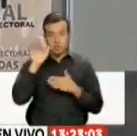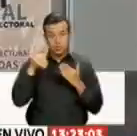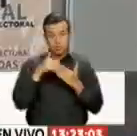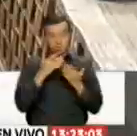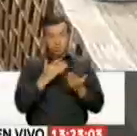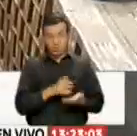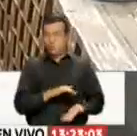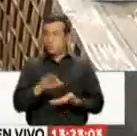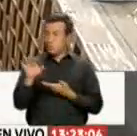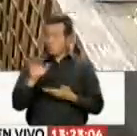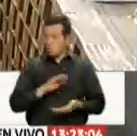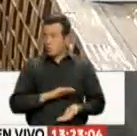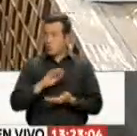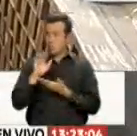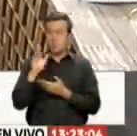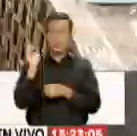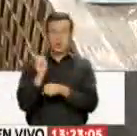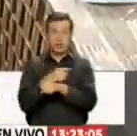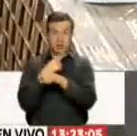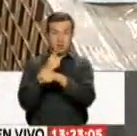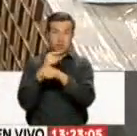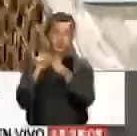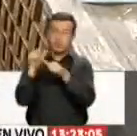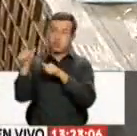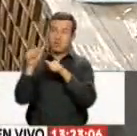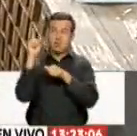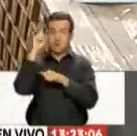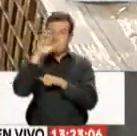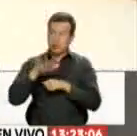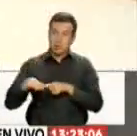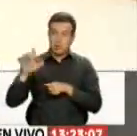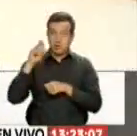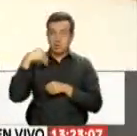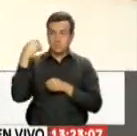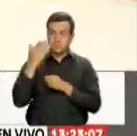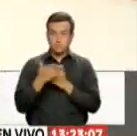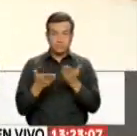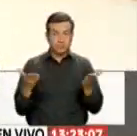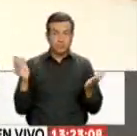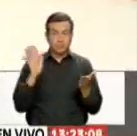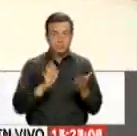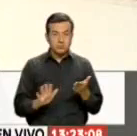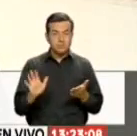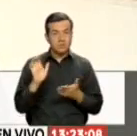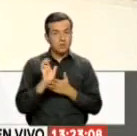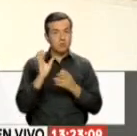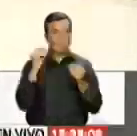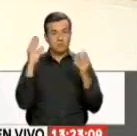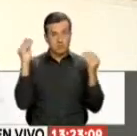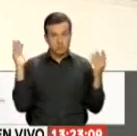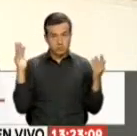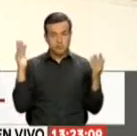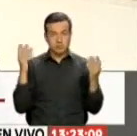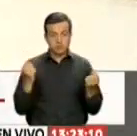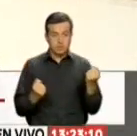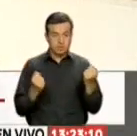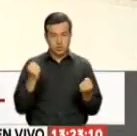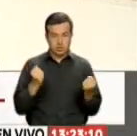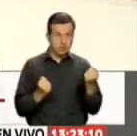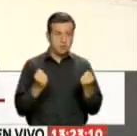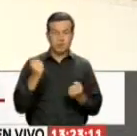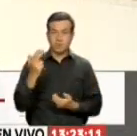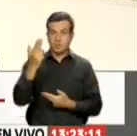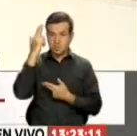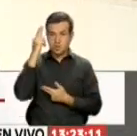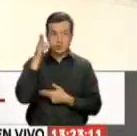electorales Serán trasladados en helicóptero A las zonas de difícil acceso El resto del país En la mayoría vía terrestre Las fuerzas